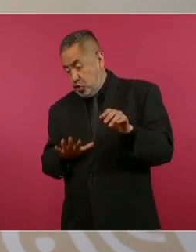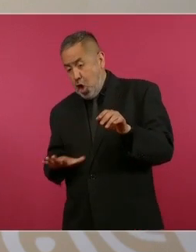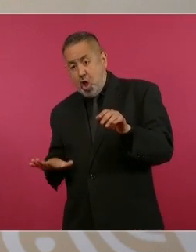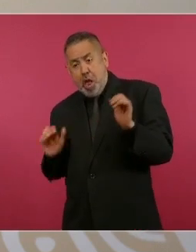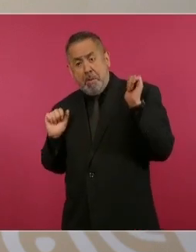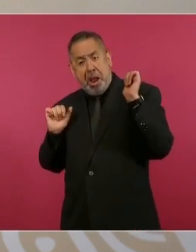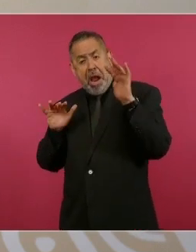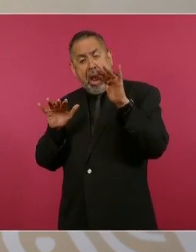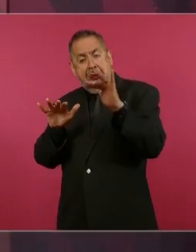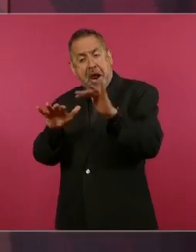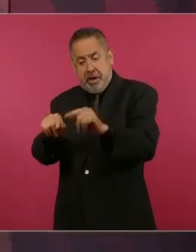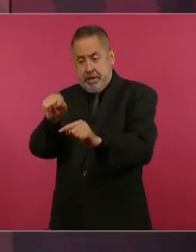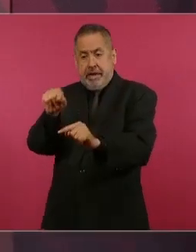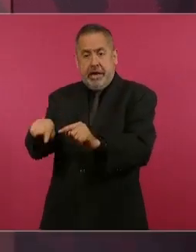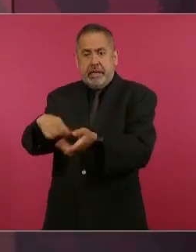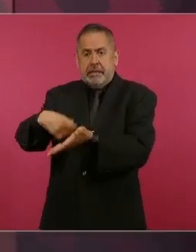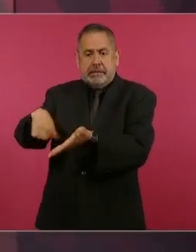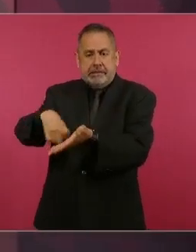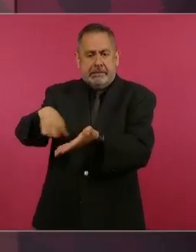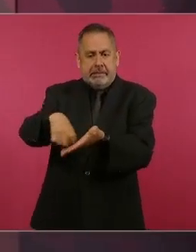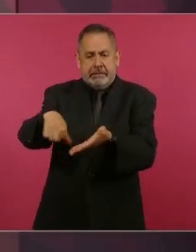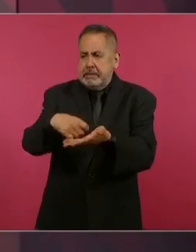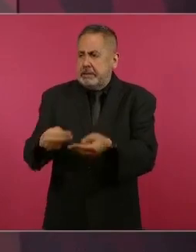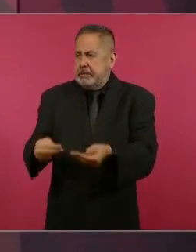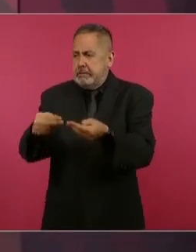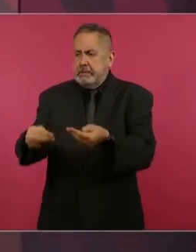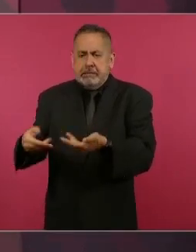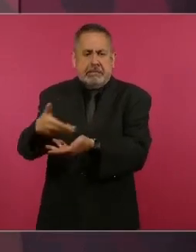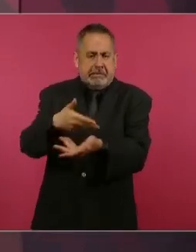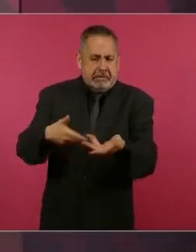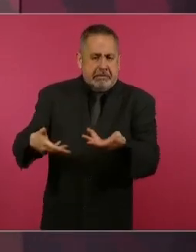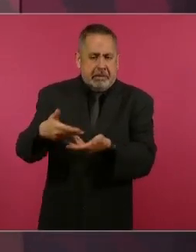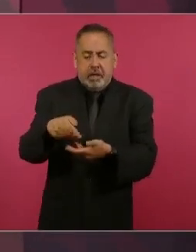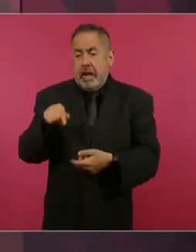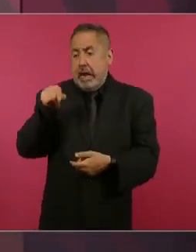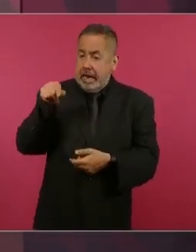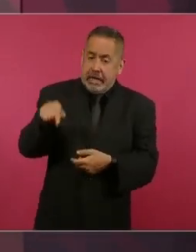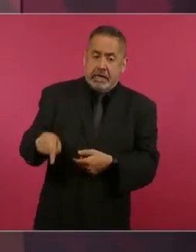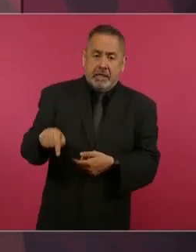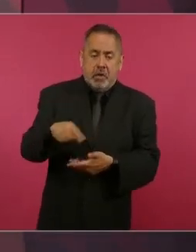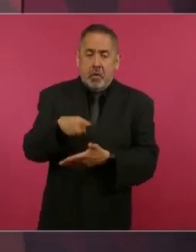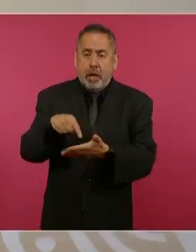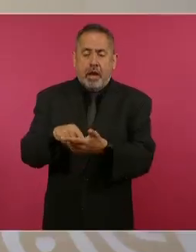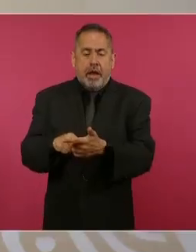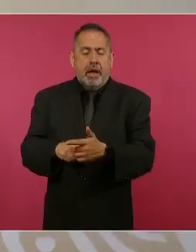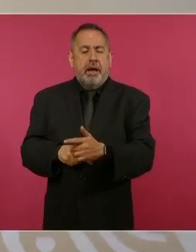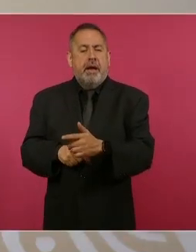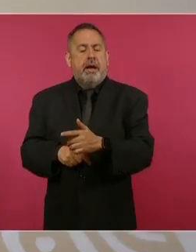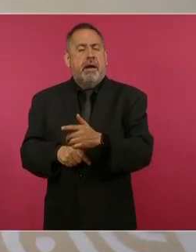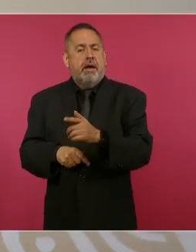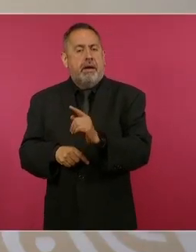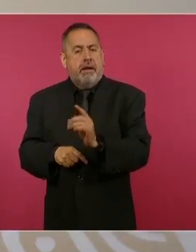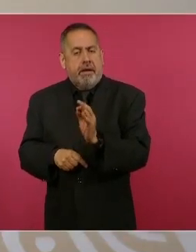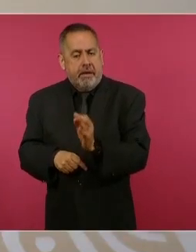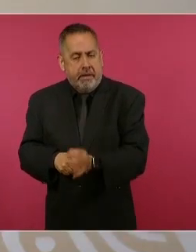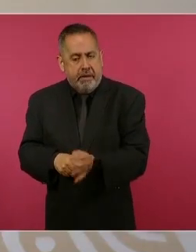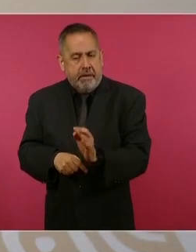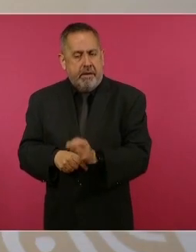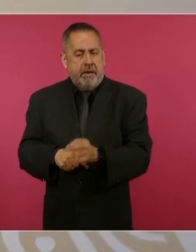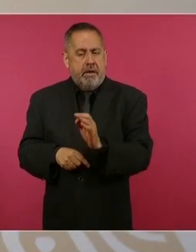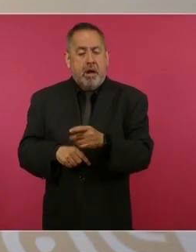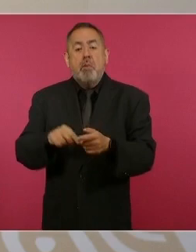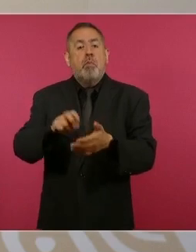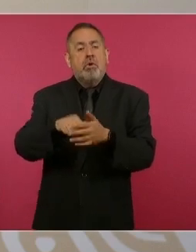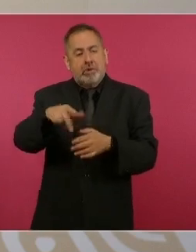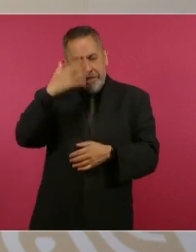por eso en la cocina